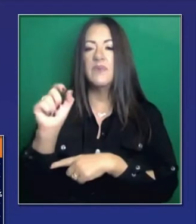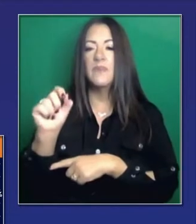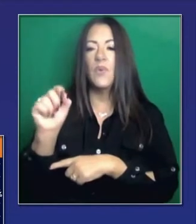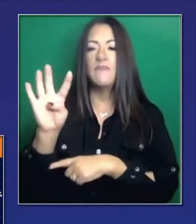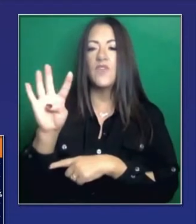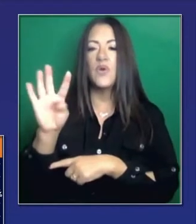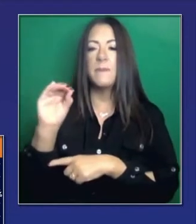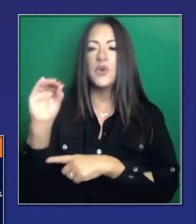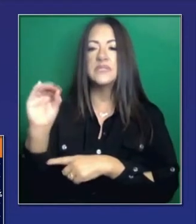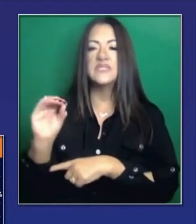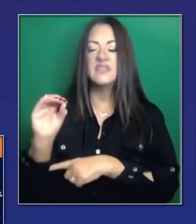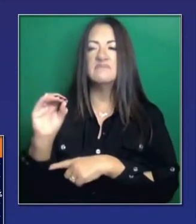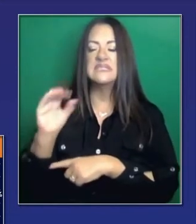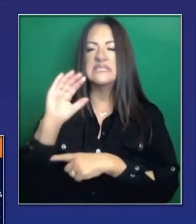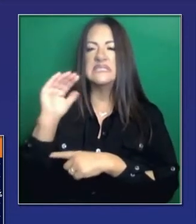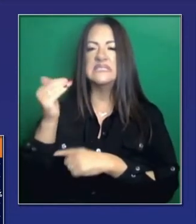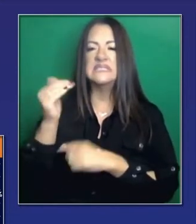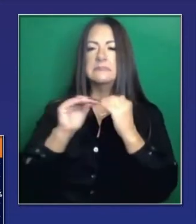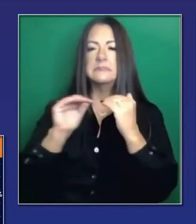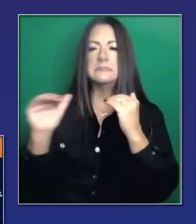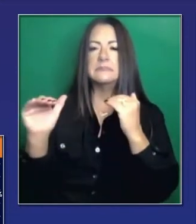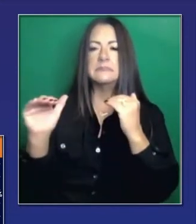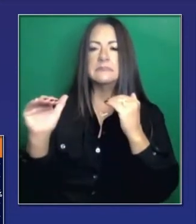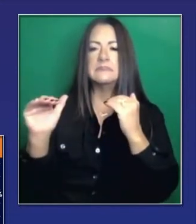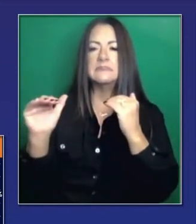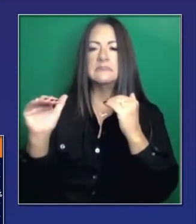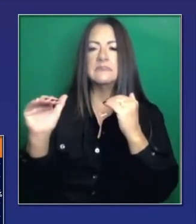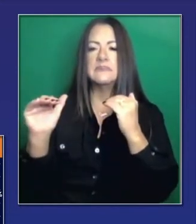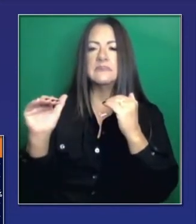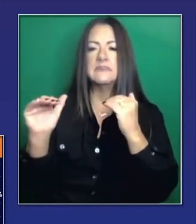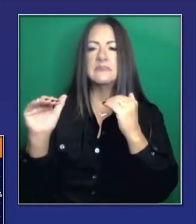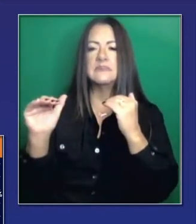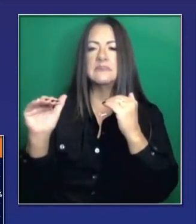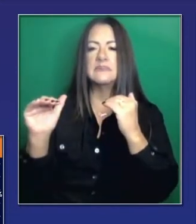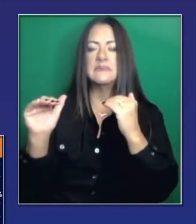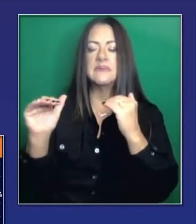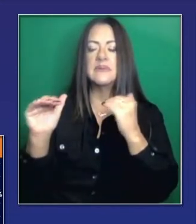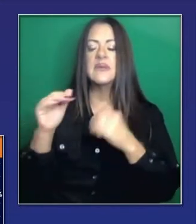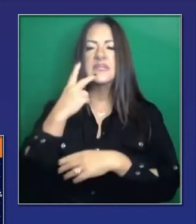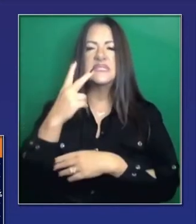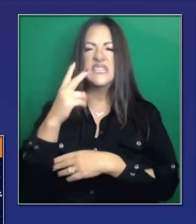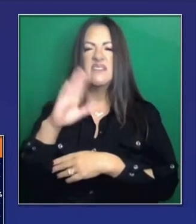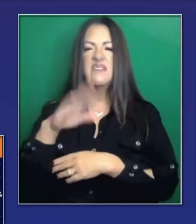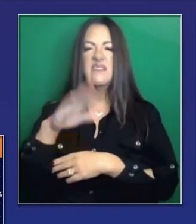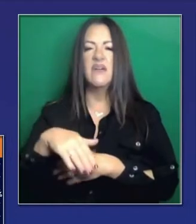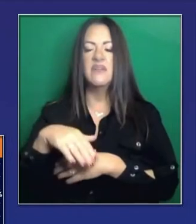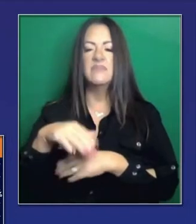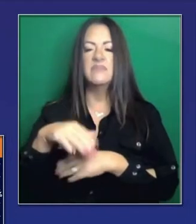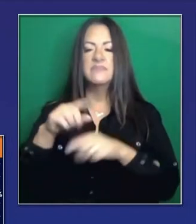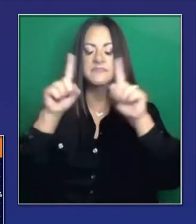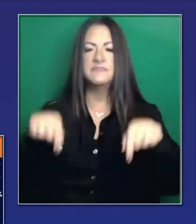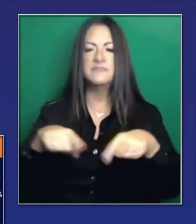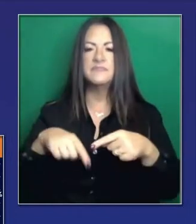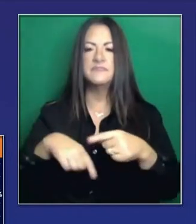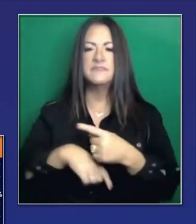positividad. Sigue bastante estable en las últimas dos semanas. Pueden ver en esta transparencia. Estábamos a 12,2 hace dos